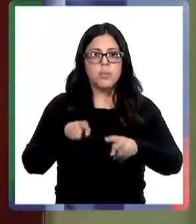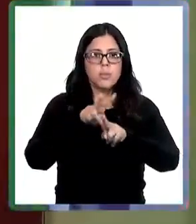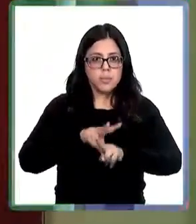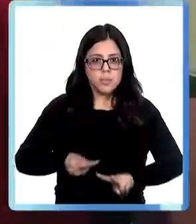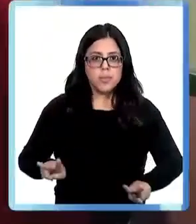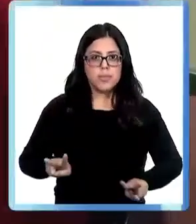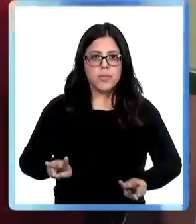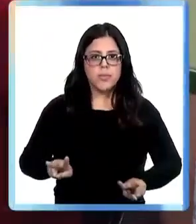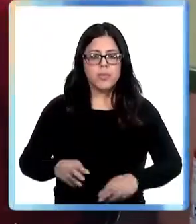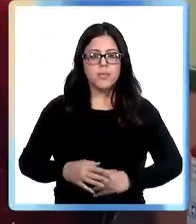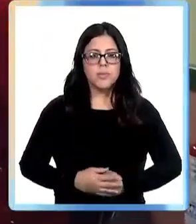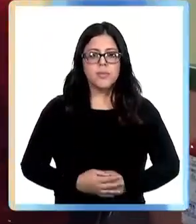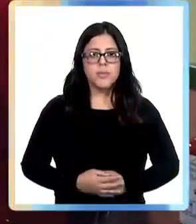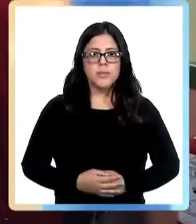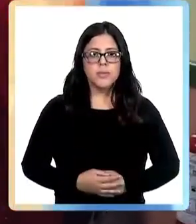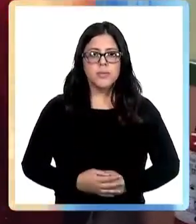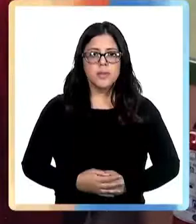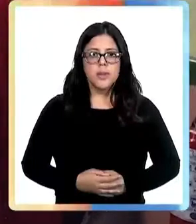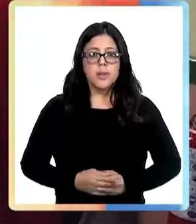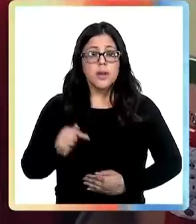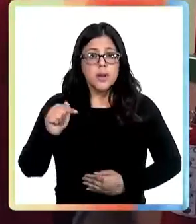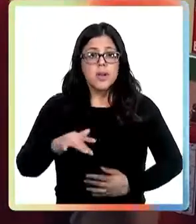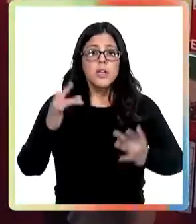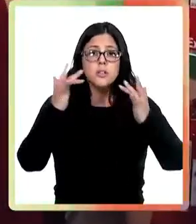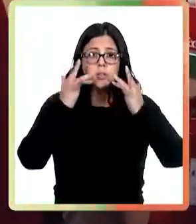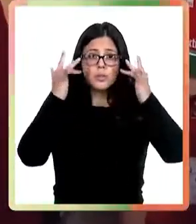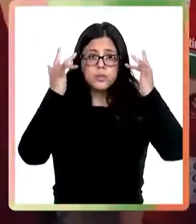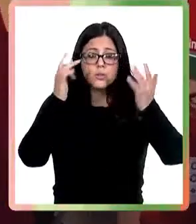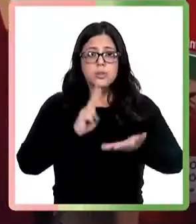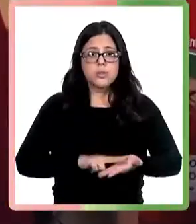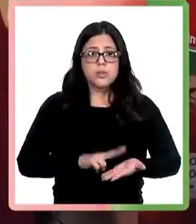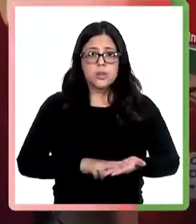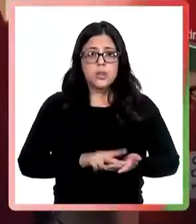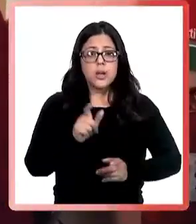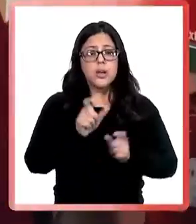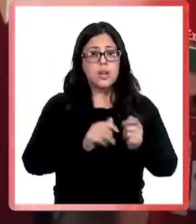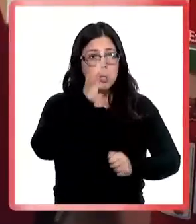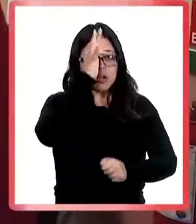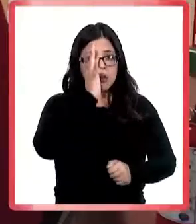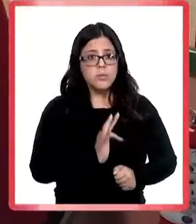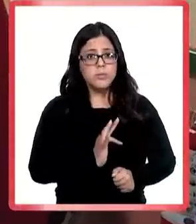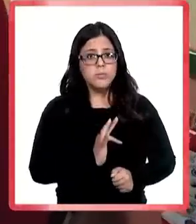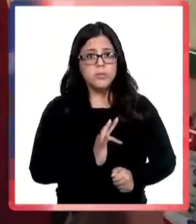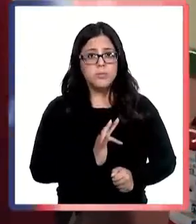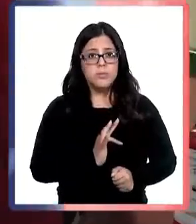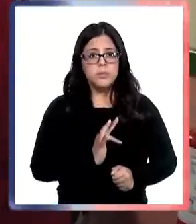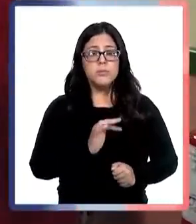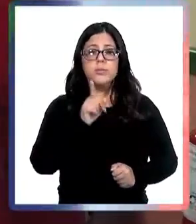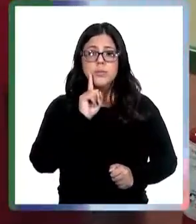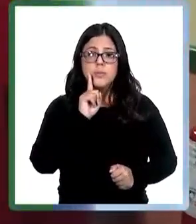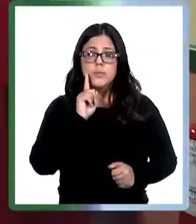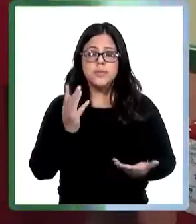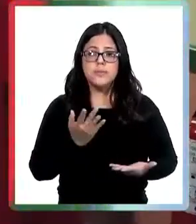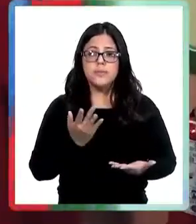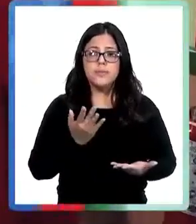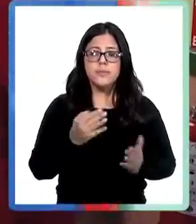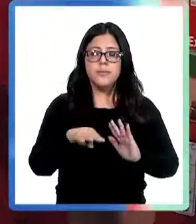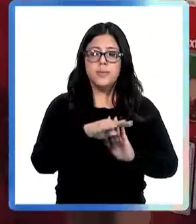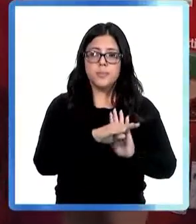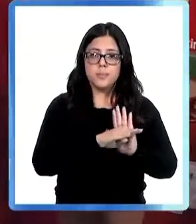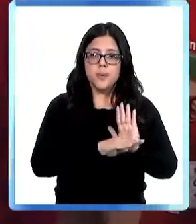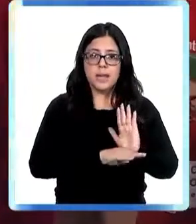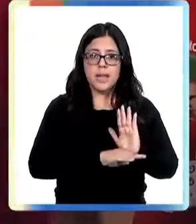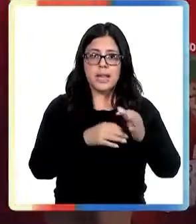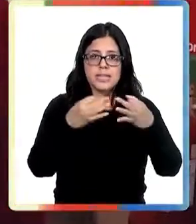tranquila y segura. Estamos muy contentos en realidad como funcionarios de poder contar con estas medidas